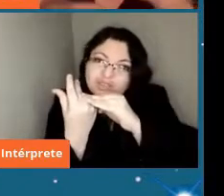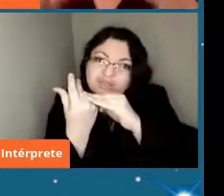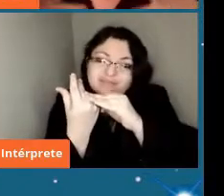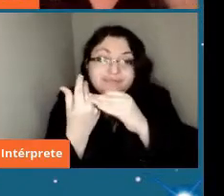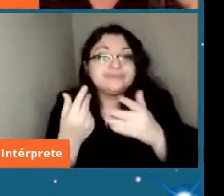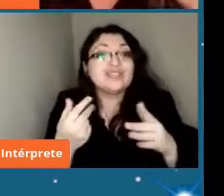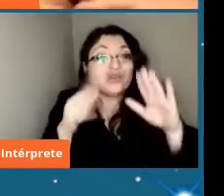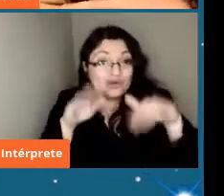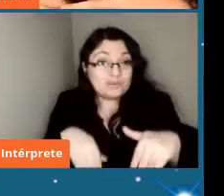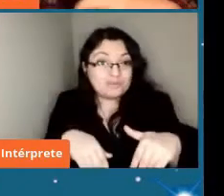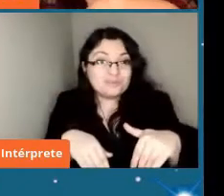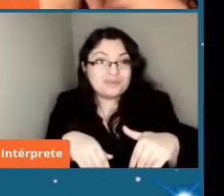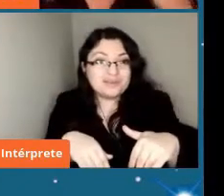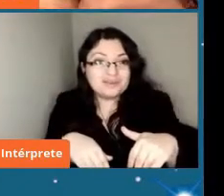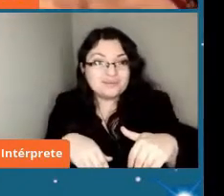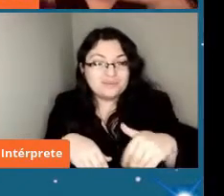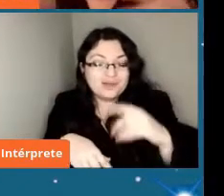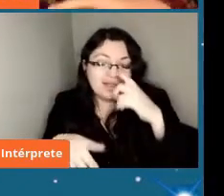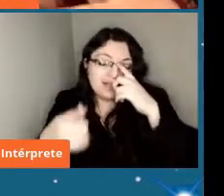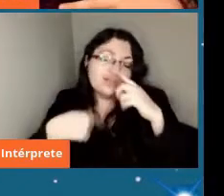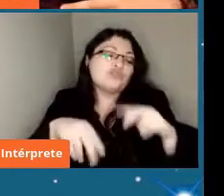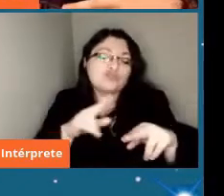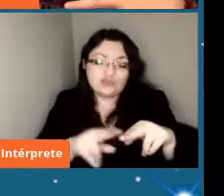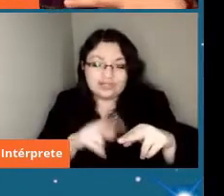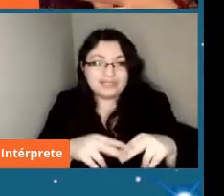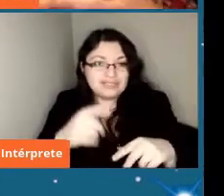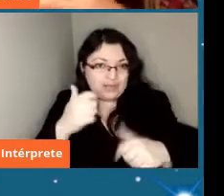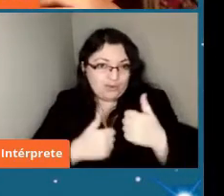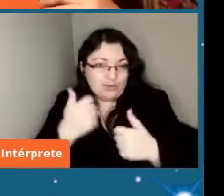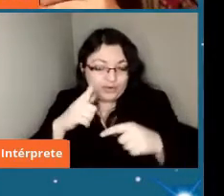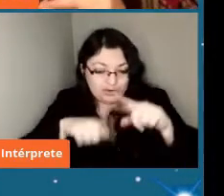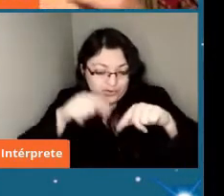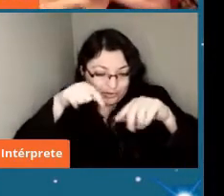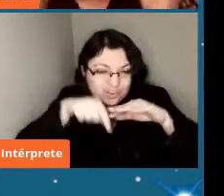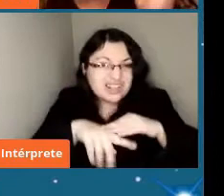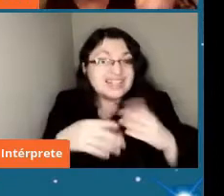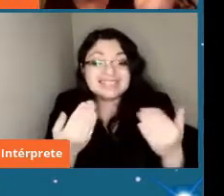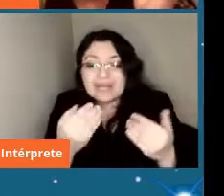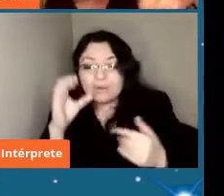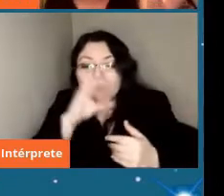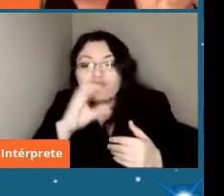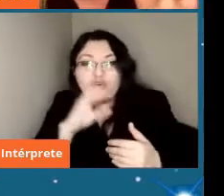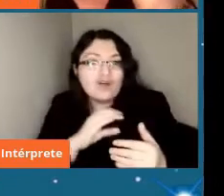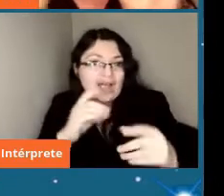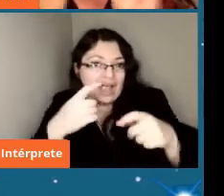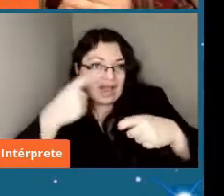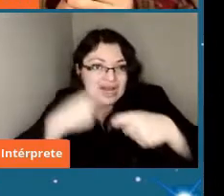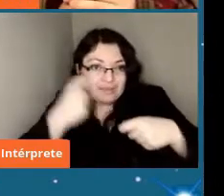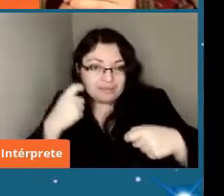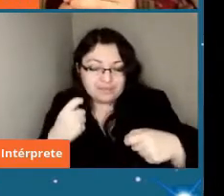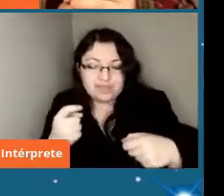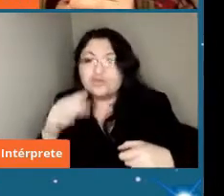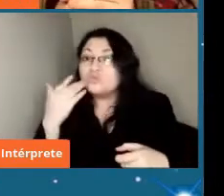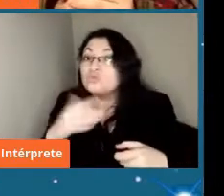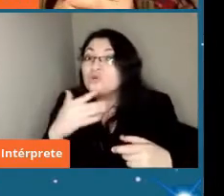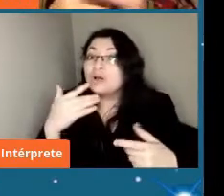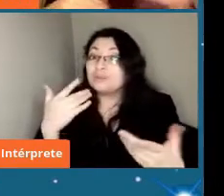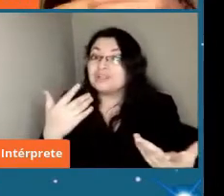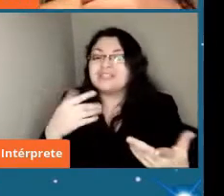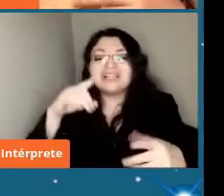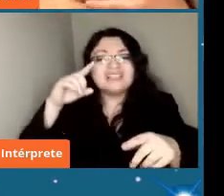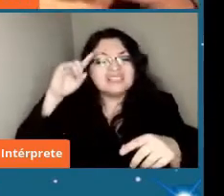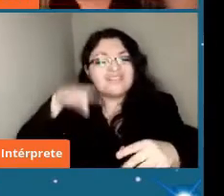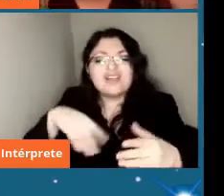lo mismo es lo que hacemos los geólogos tenemos que ir a buscar nuestras rocas y es muy importante saber el contexto donde las